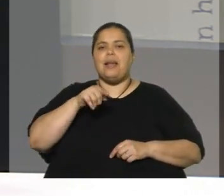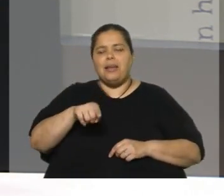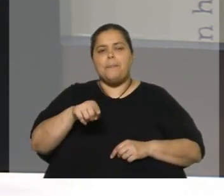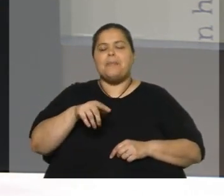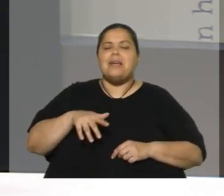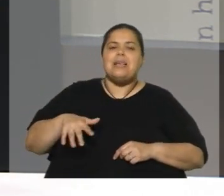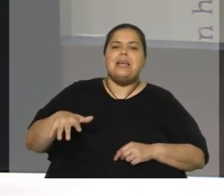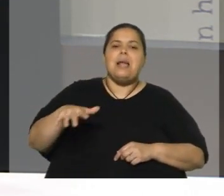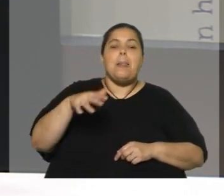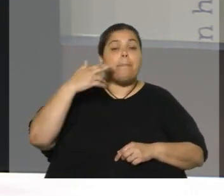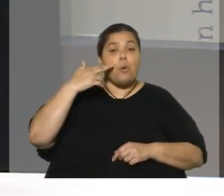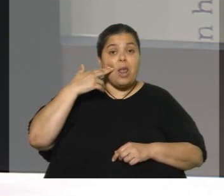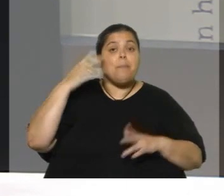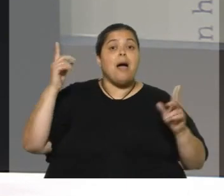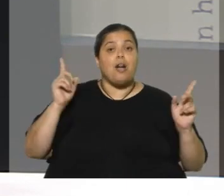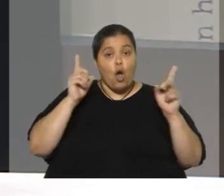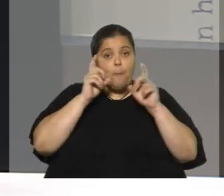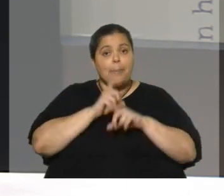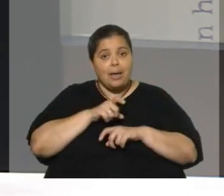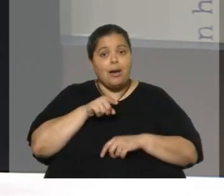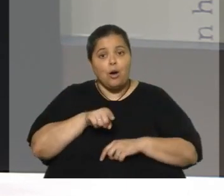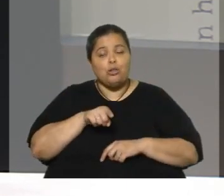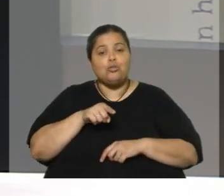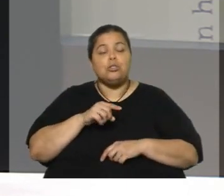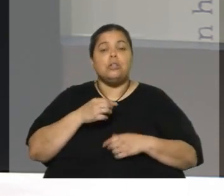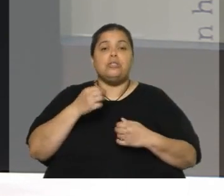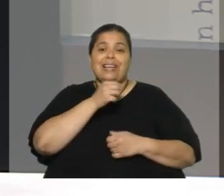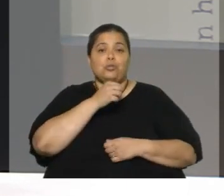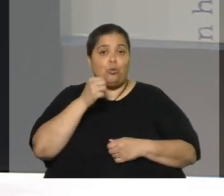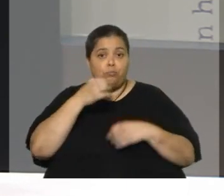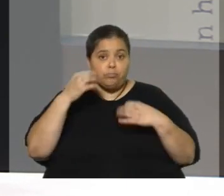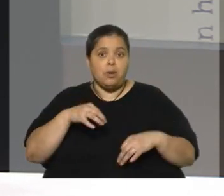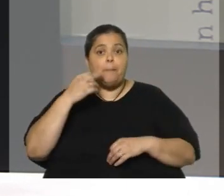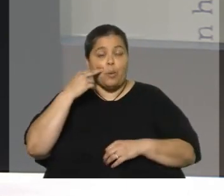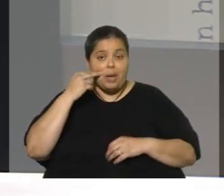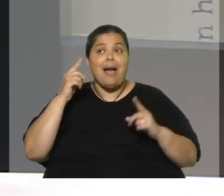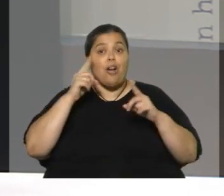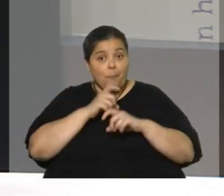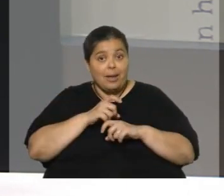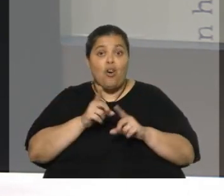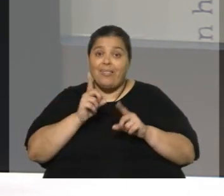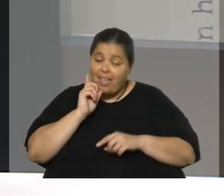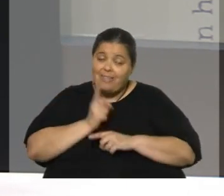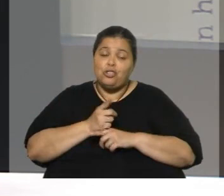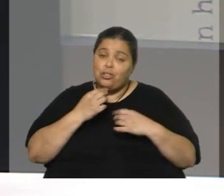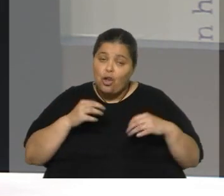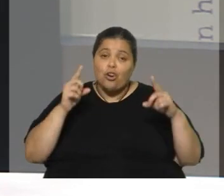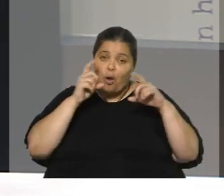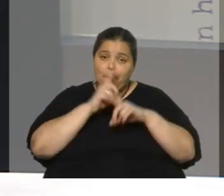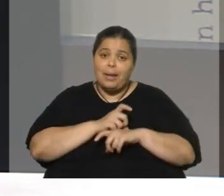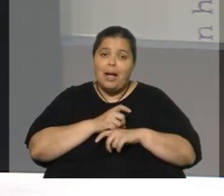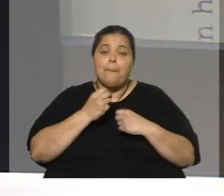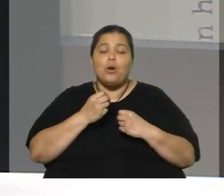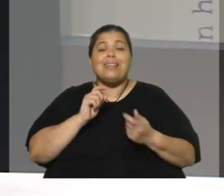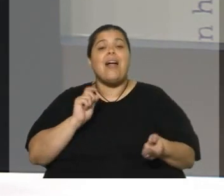problemas complejos se resuelven con decisiones complejas. Claro. Y estas son decisiones complejas. Tenemos una transformación